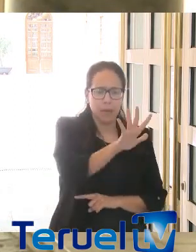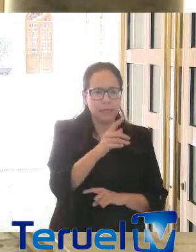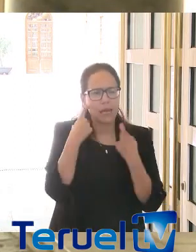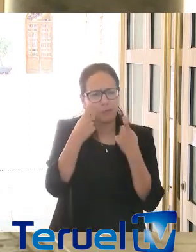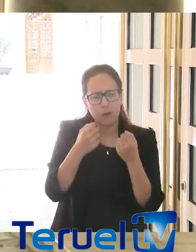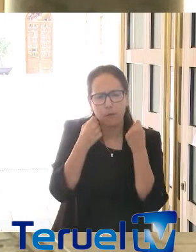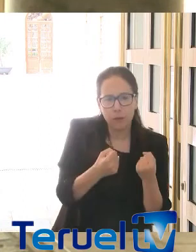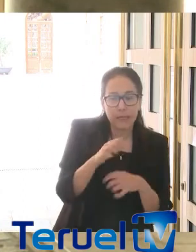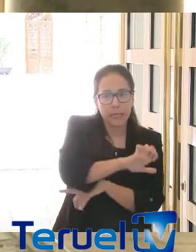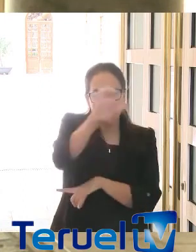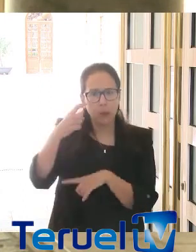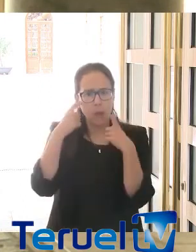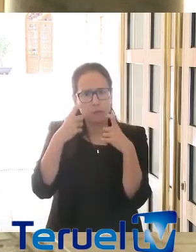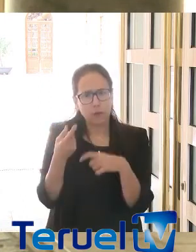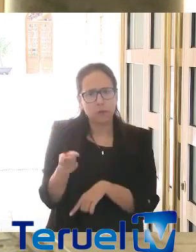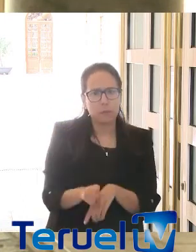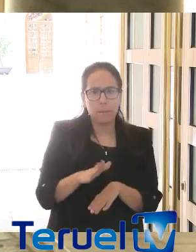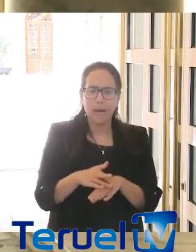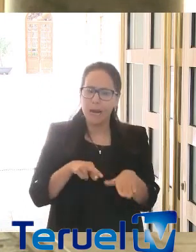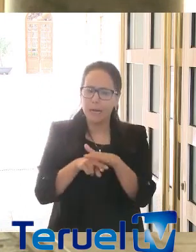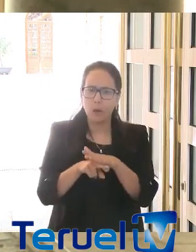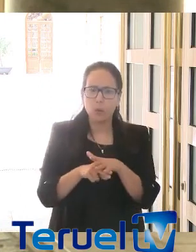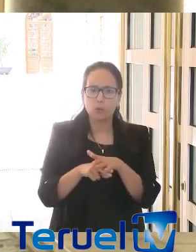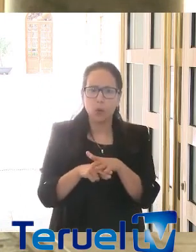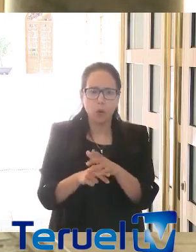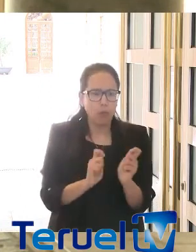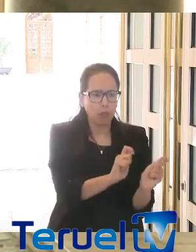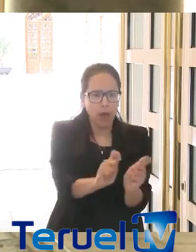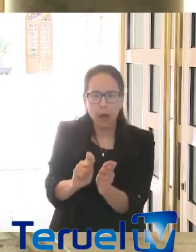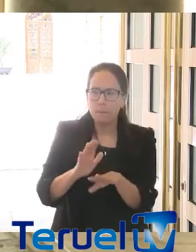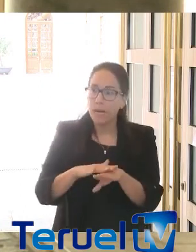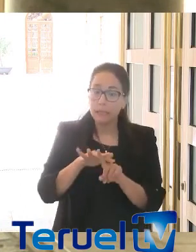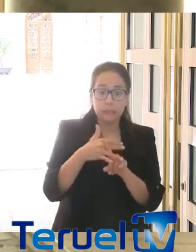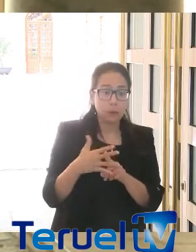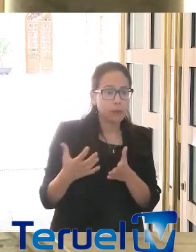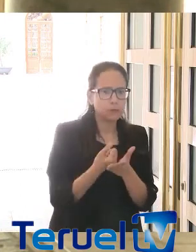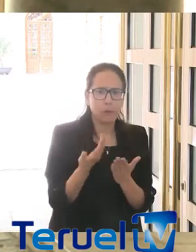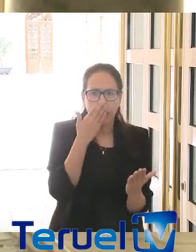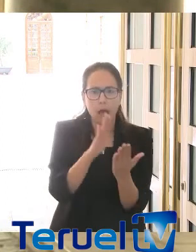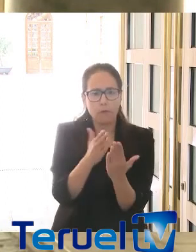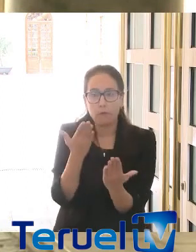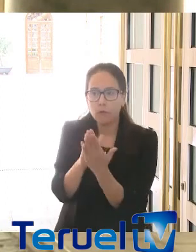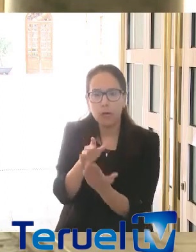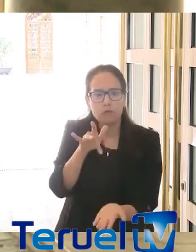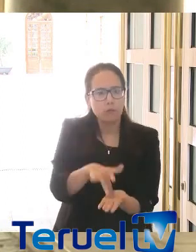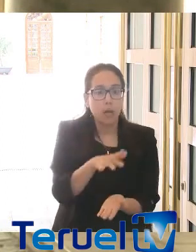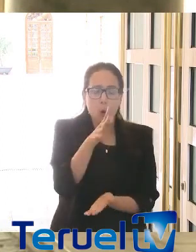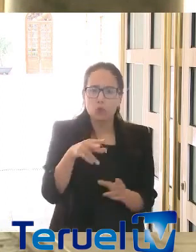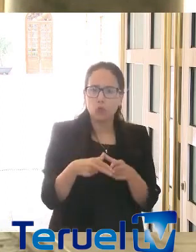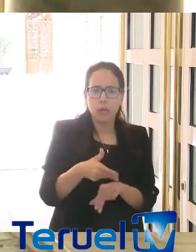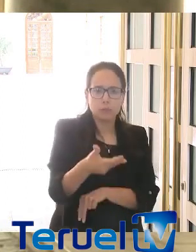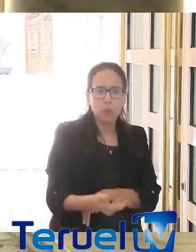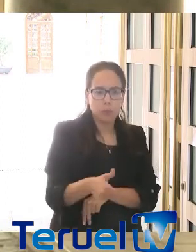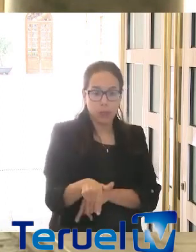poder llegar a hacer posible que los recursos lleguen para todas estas situaciones que nos vamos a encontrar. Porque lo social es clave en este momento